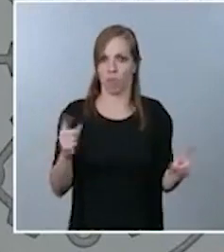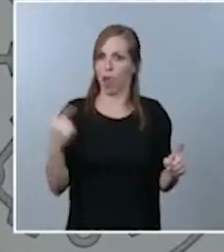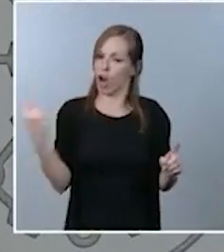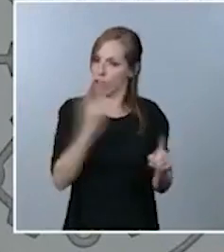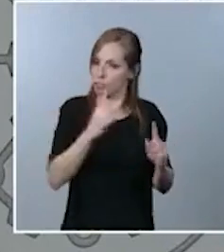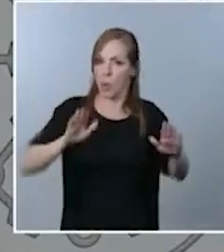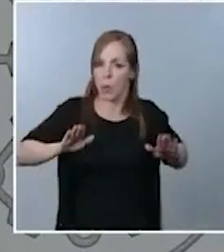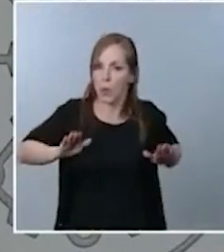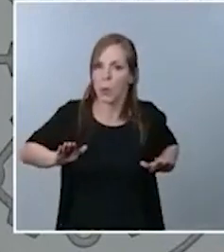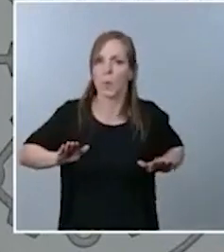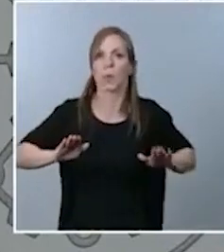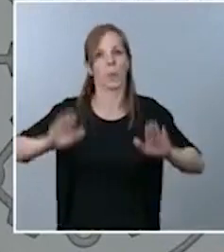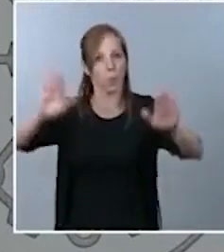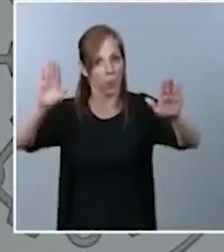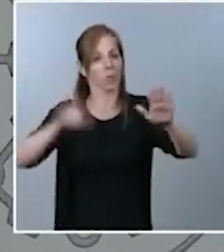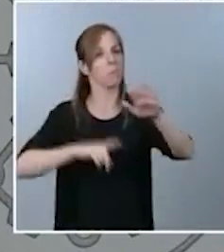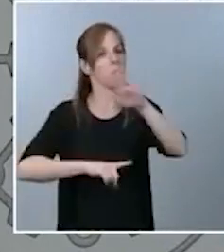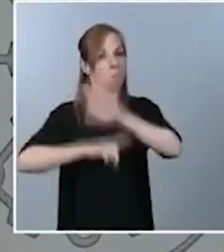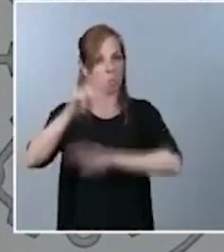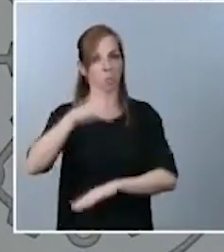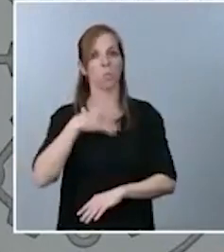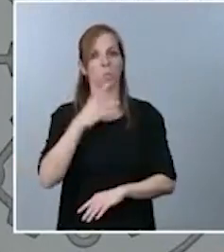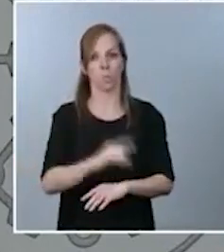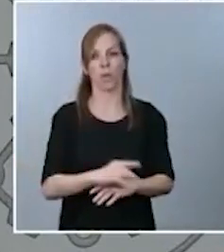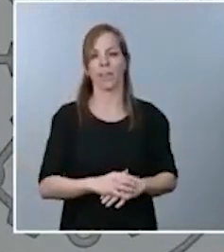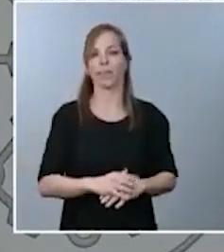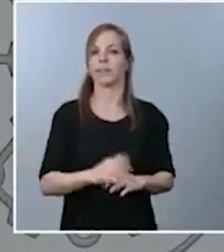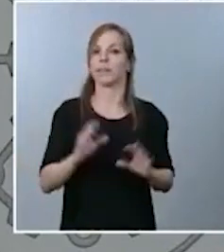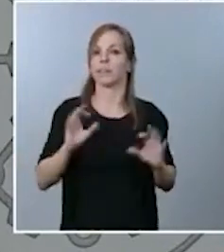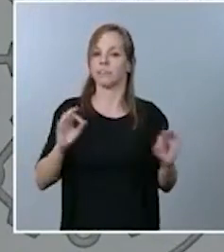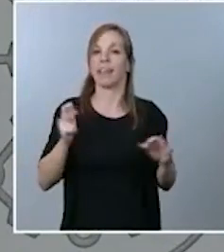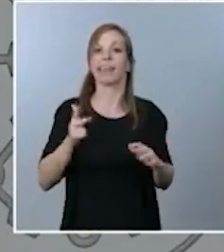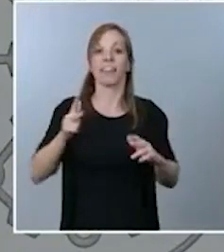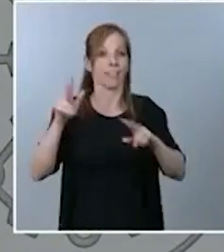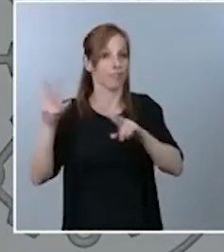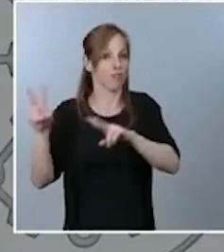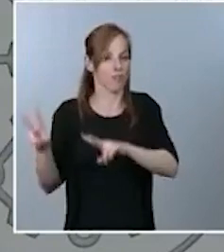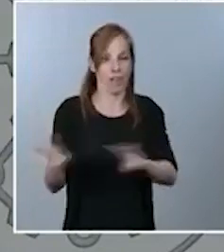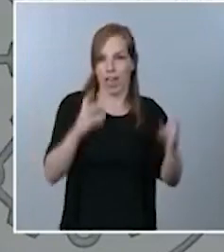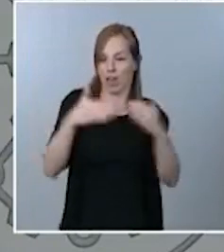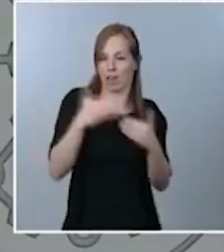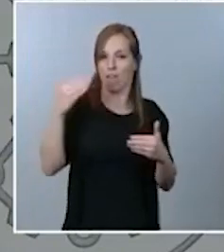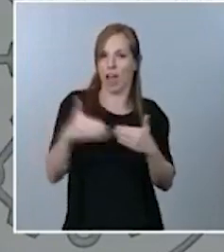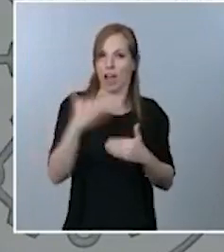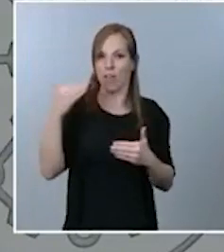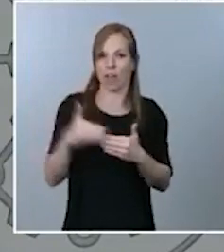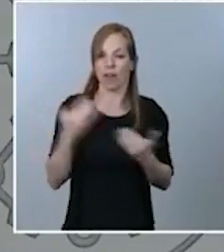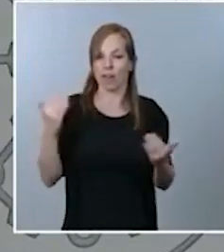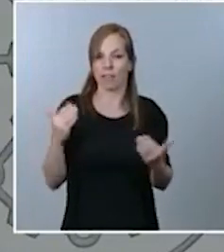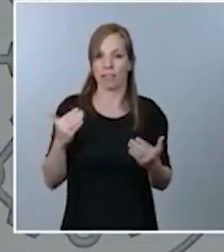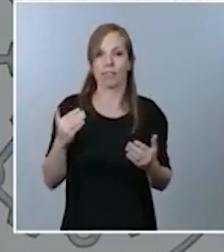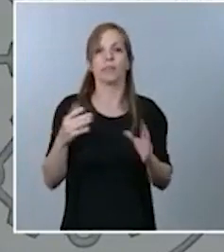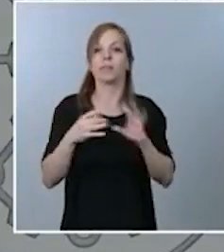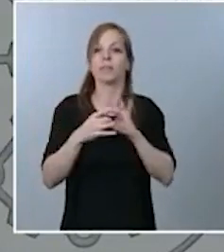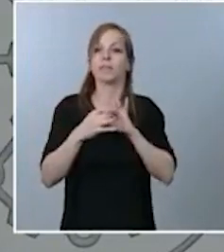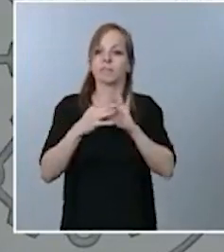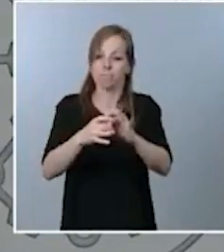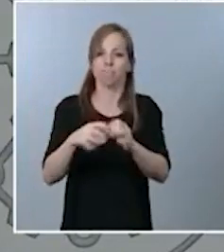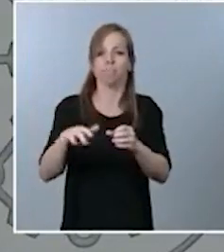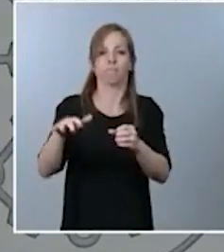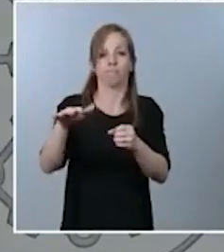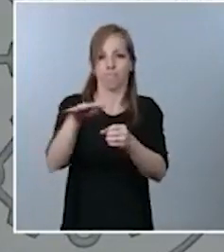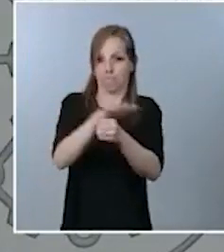y hacer avanzar a nuestro país en derechos innovadores, en derechos de última generación que tienen que ver con esta situación,